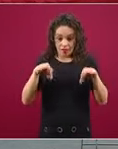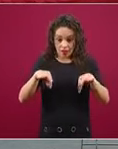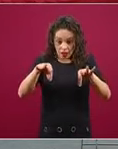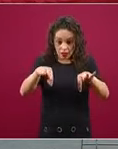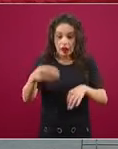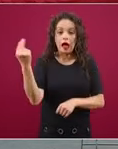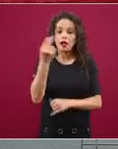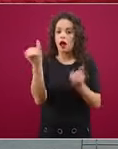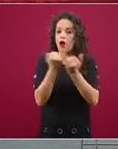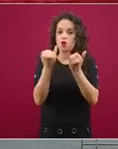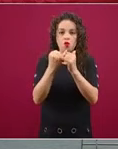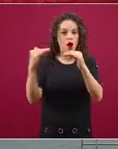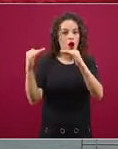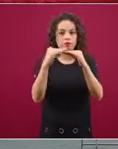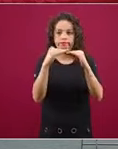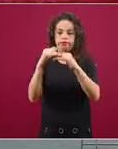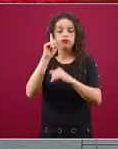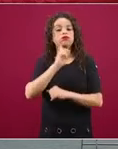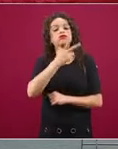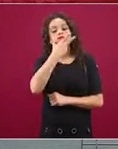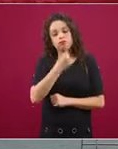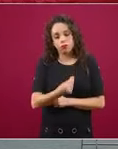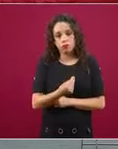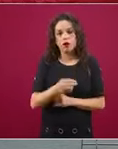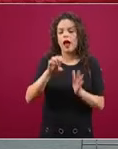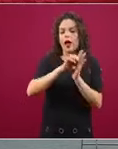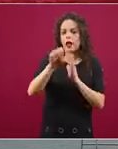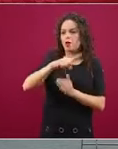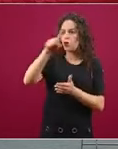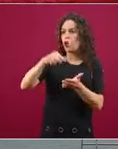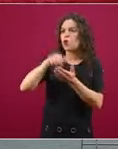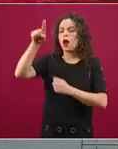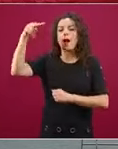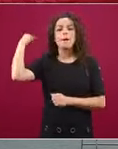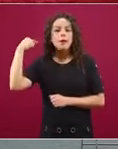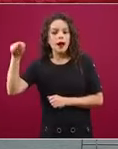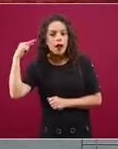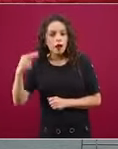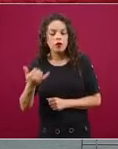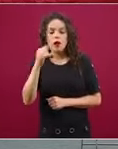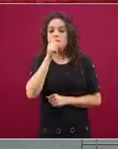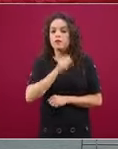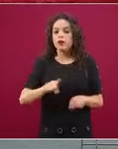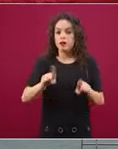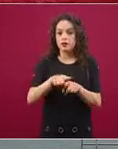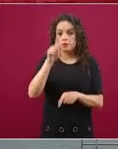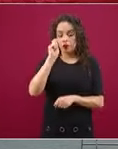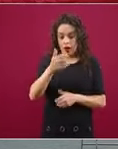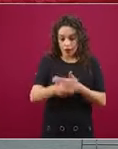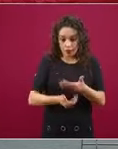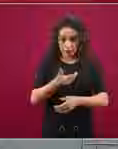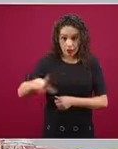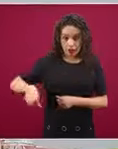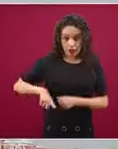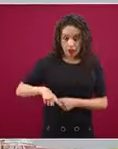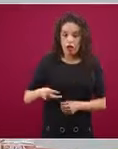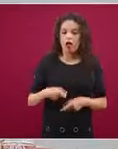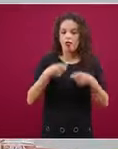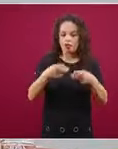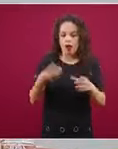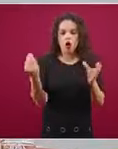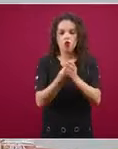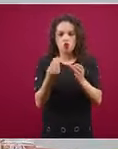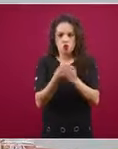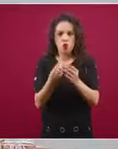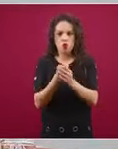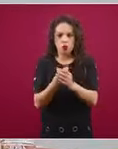la zona de Veracruz y con cursos a distancia para servidores de la nación, pero no nada más con ellos,